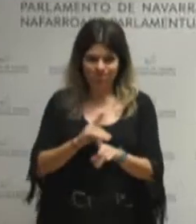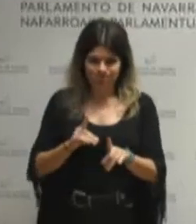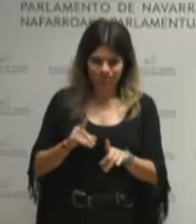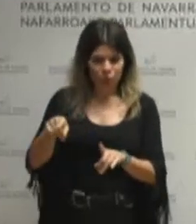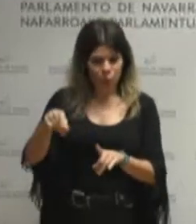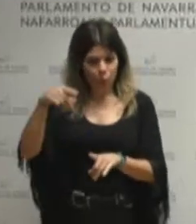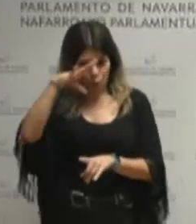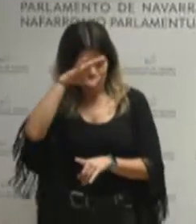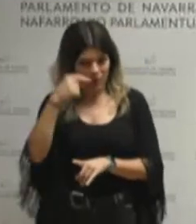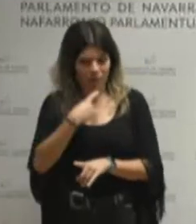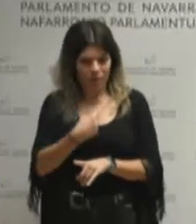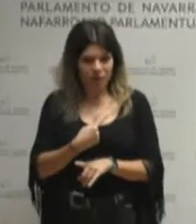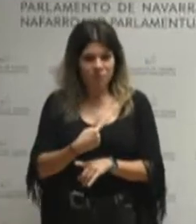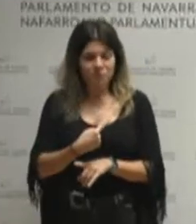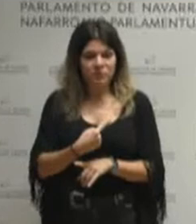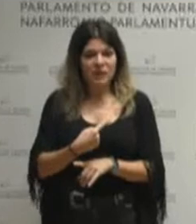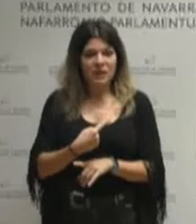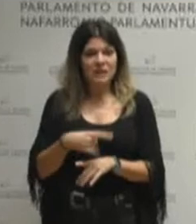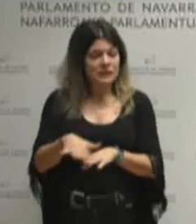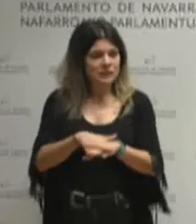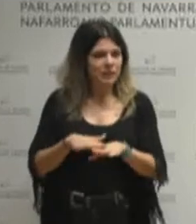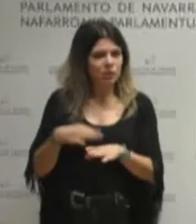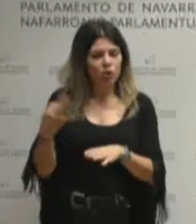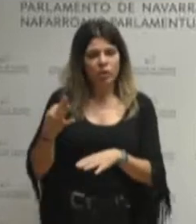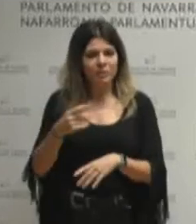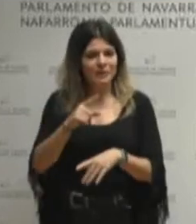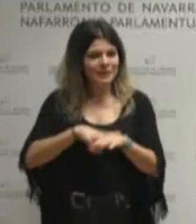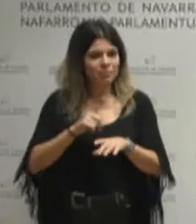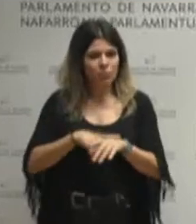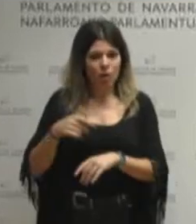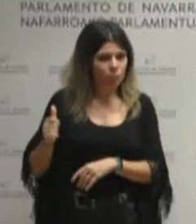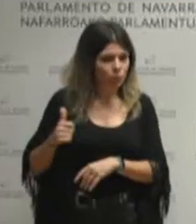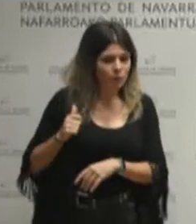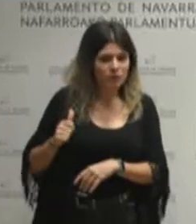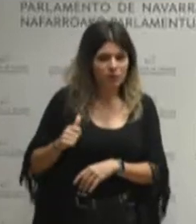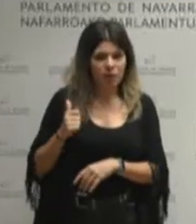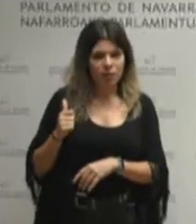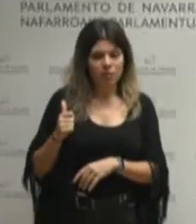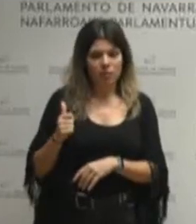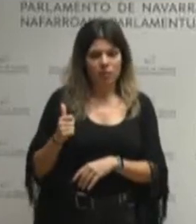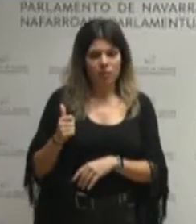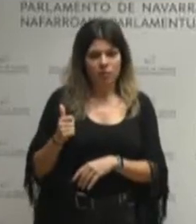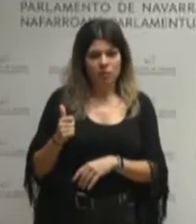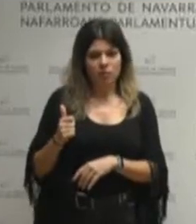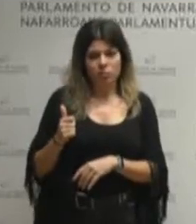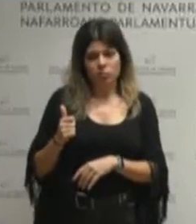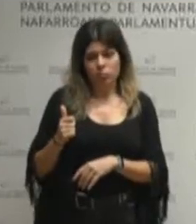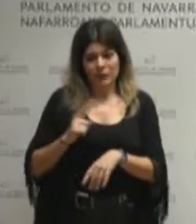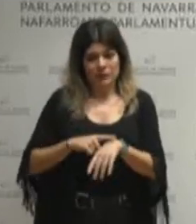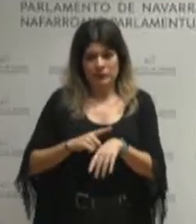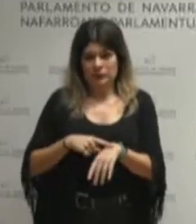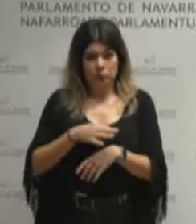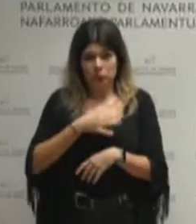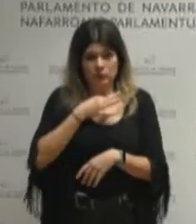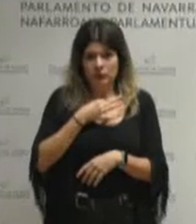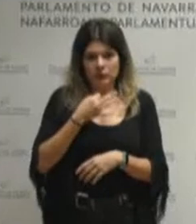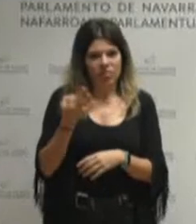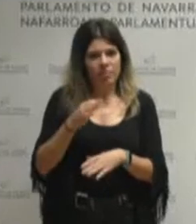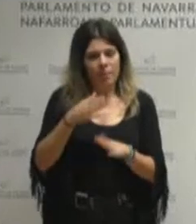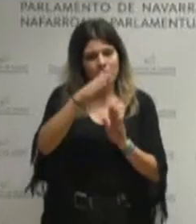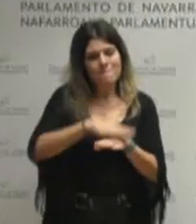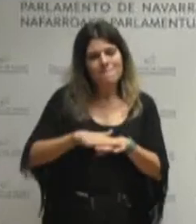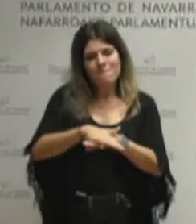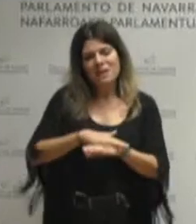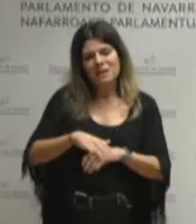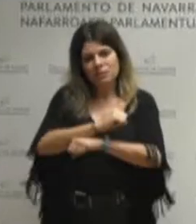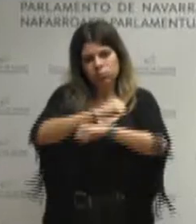fundamental aprovechemos el tiempo que tenemos que no es demasiado para sentar esas bases que